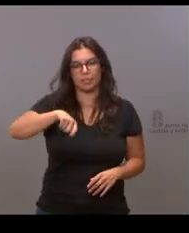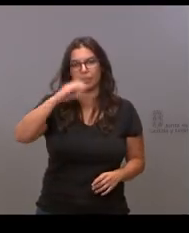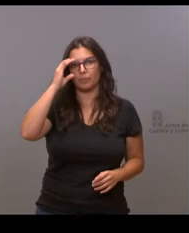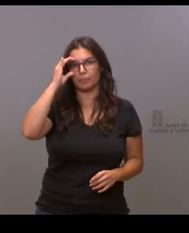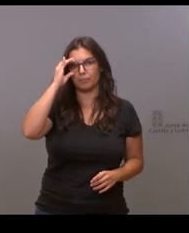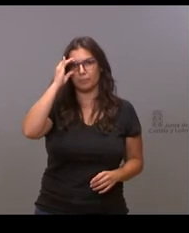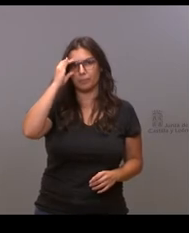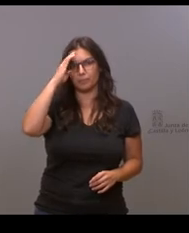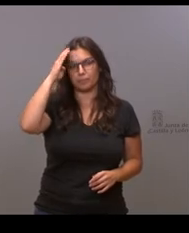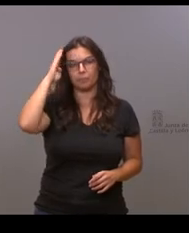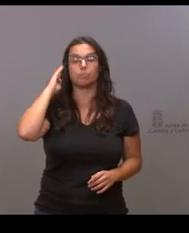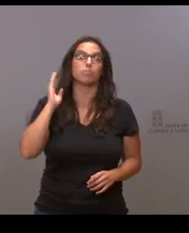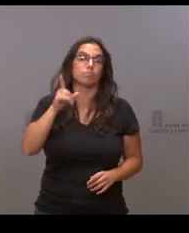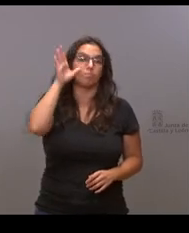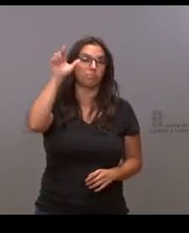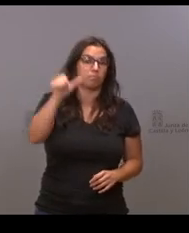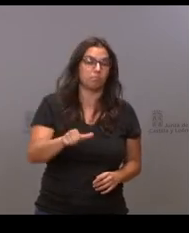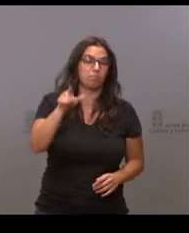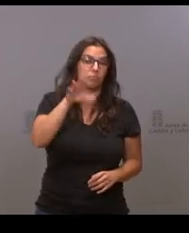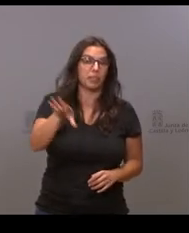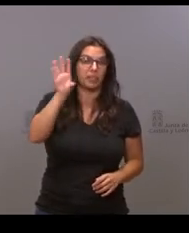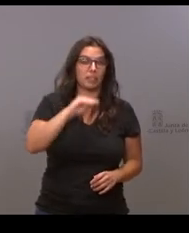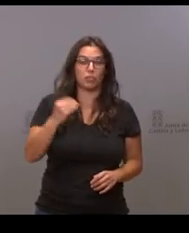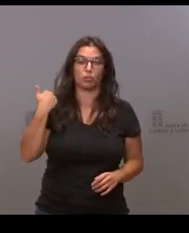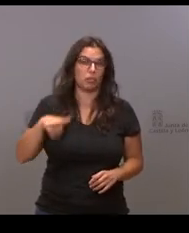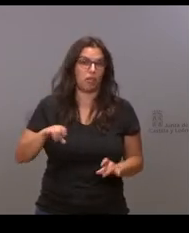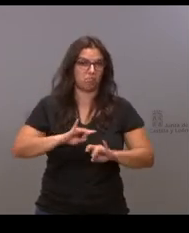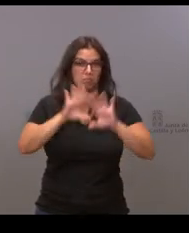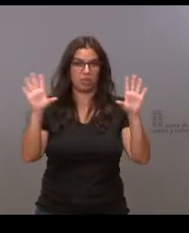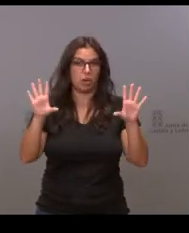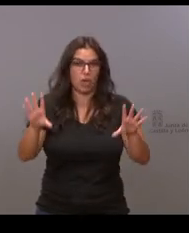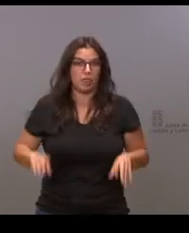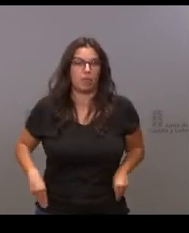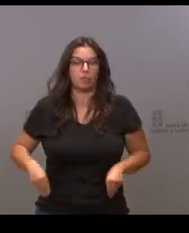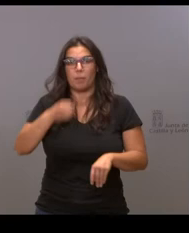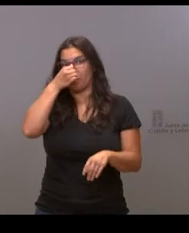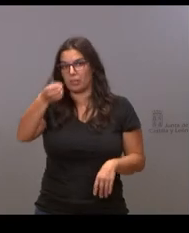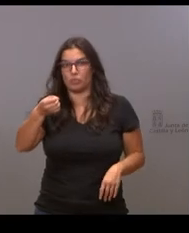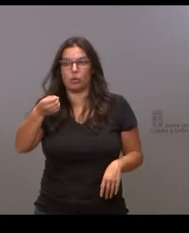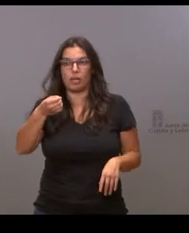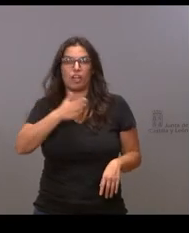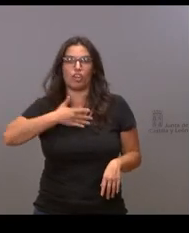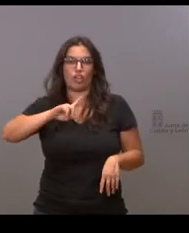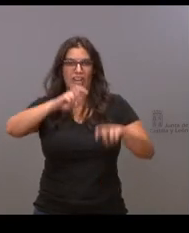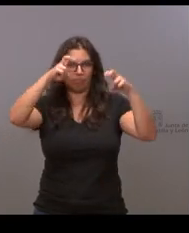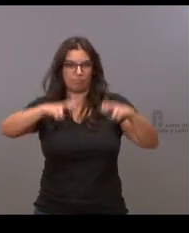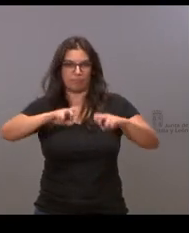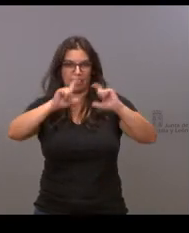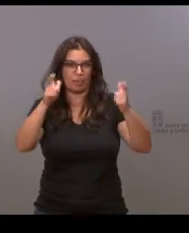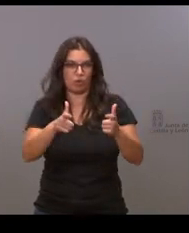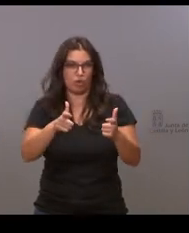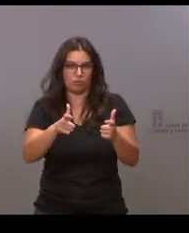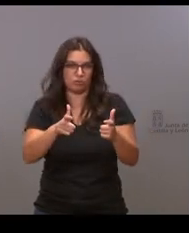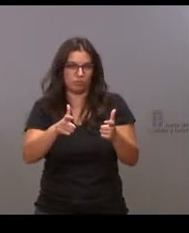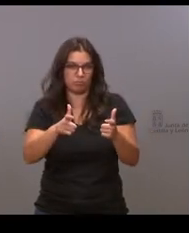Bueno, yo por sus palabras creo entender que tienen ya totalmente asumido que el Partido Socialista no se va a sentar de ninguna manera